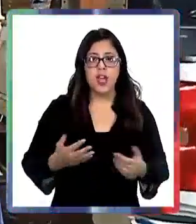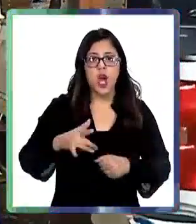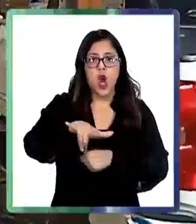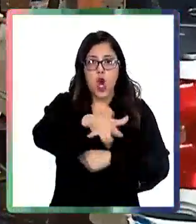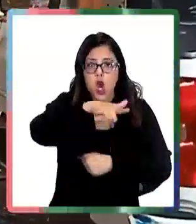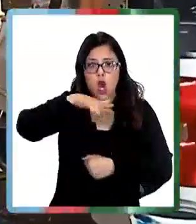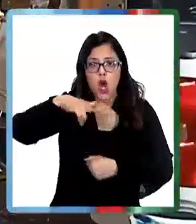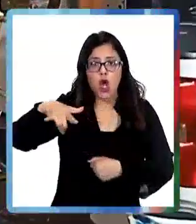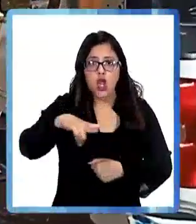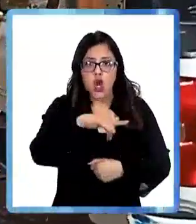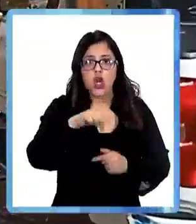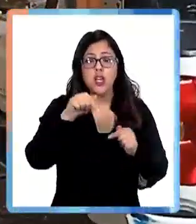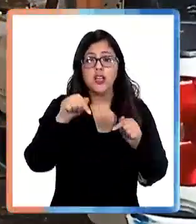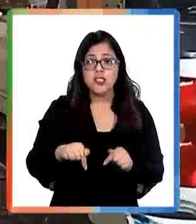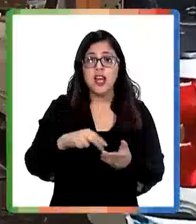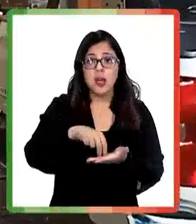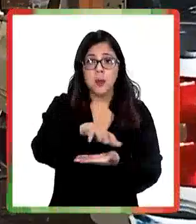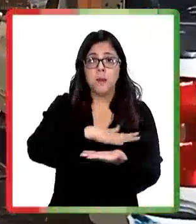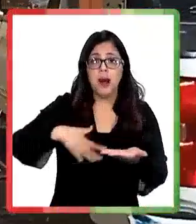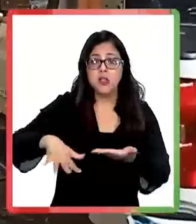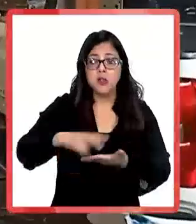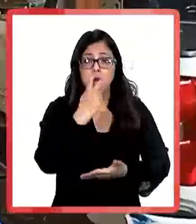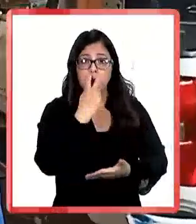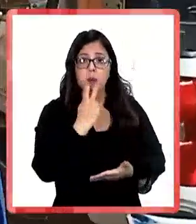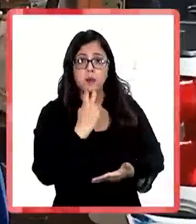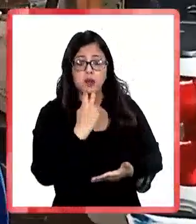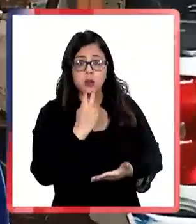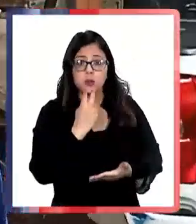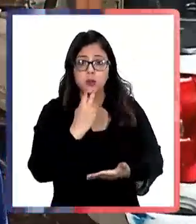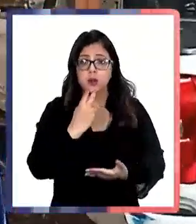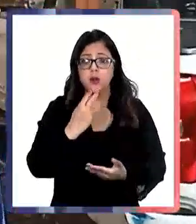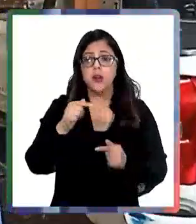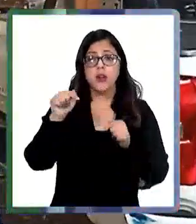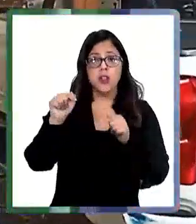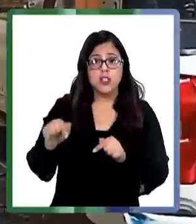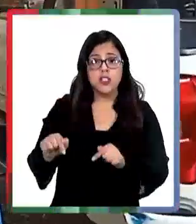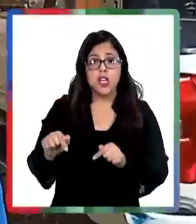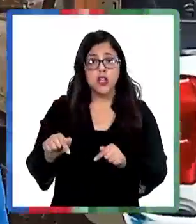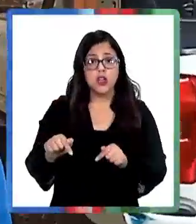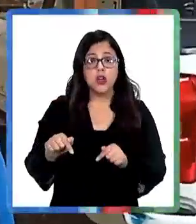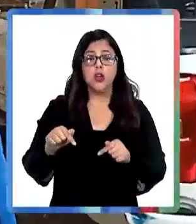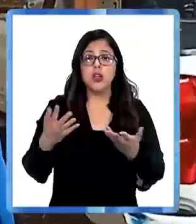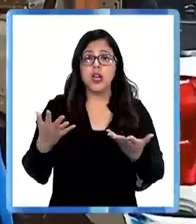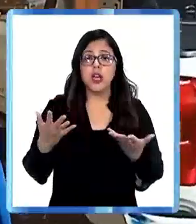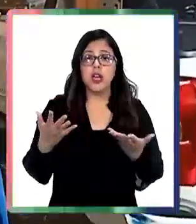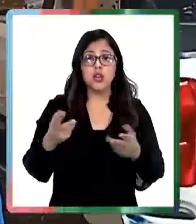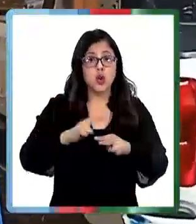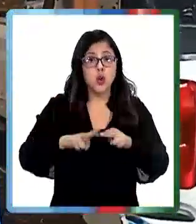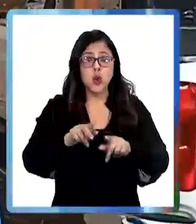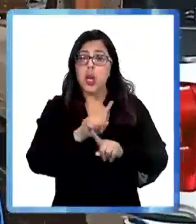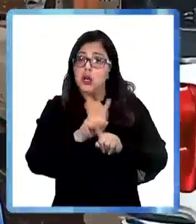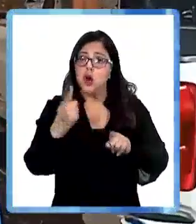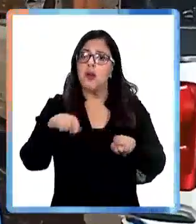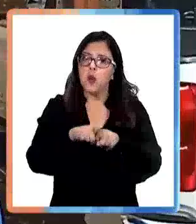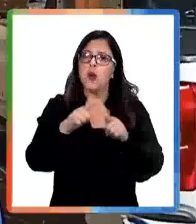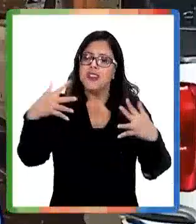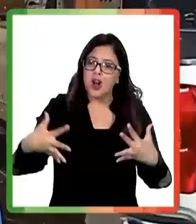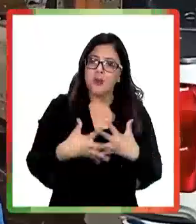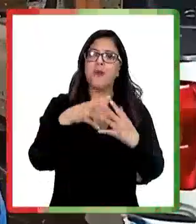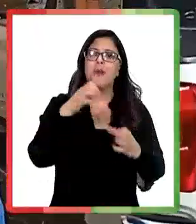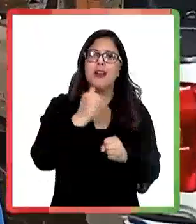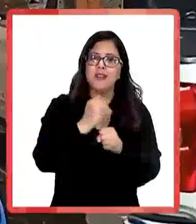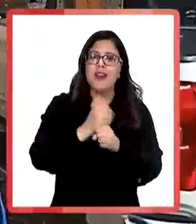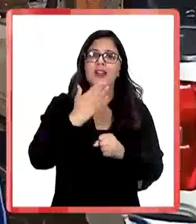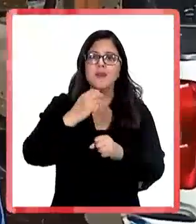drones para toda la ciudad de Puerto Montt. No es la panacea, es cierto, pero viene a complementar también el trabajo que estamos haciendo también en cambio